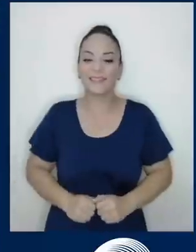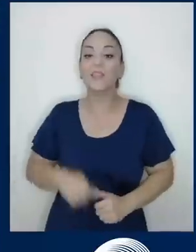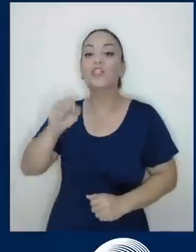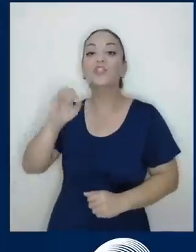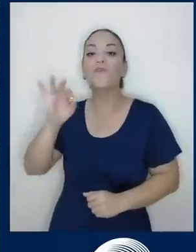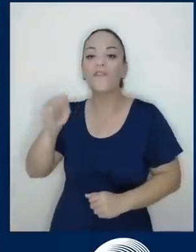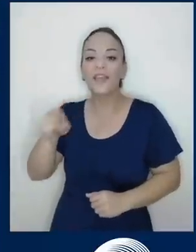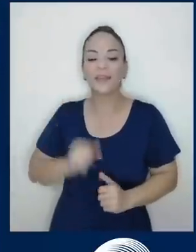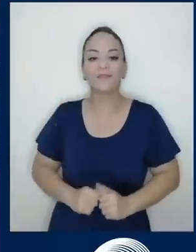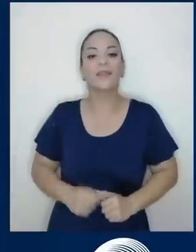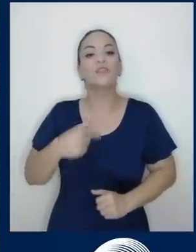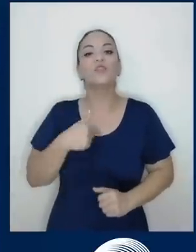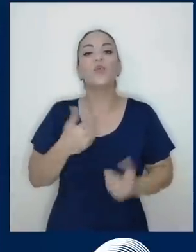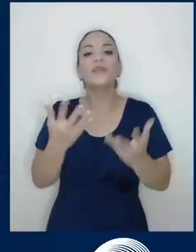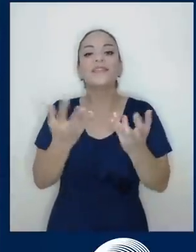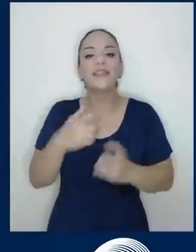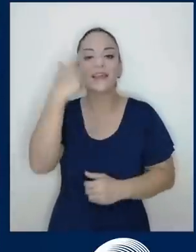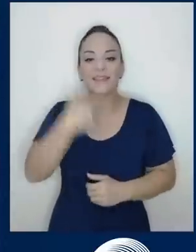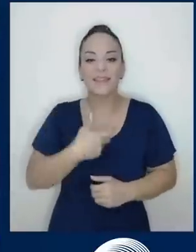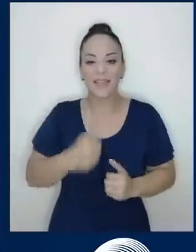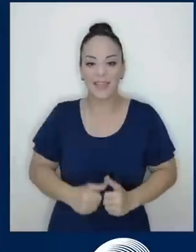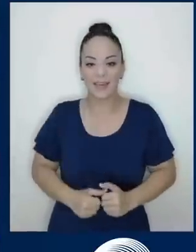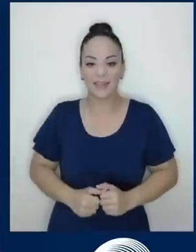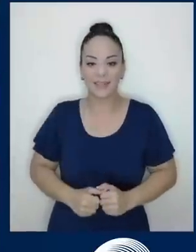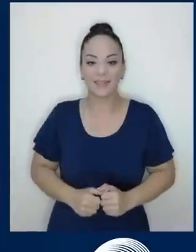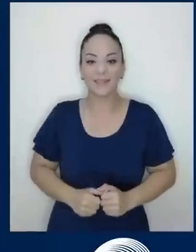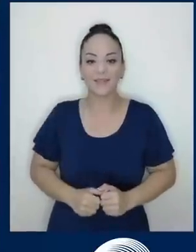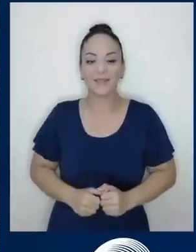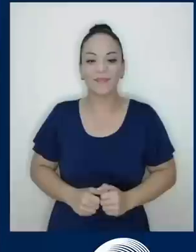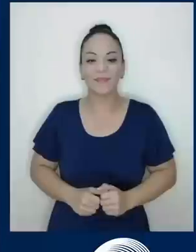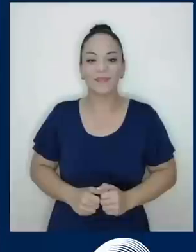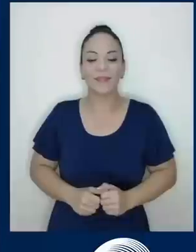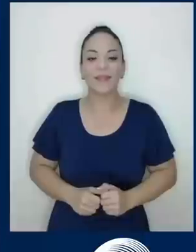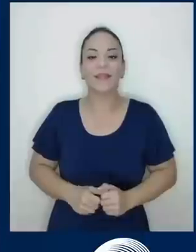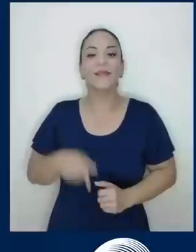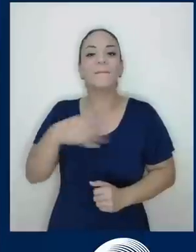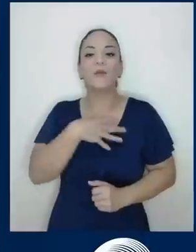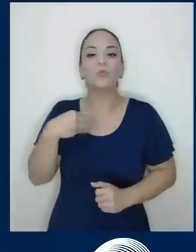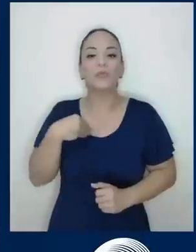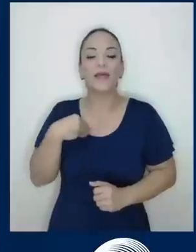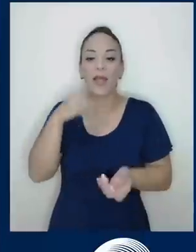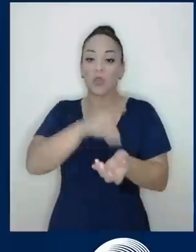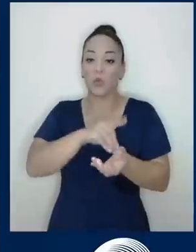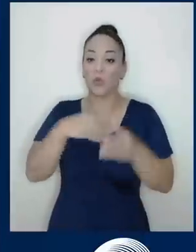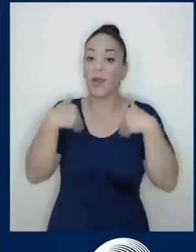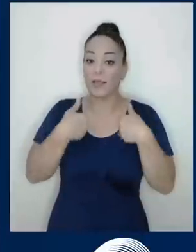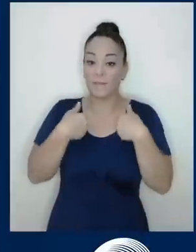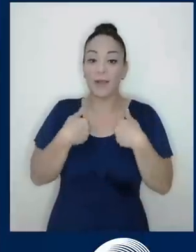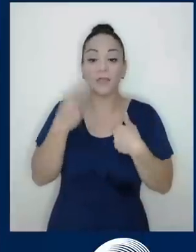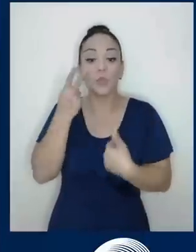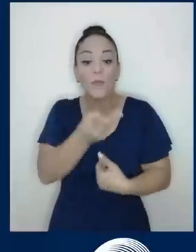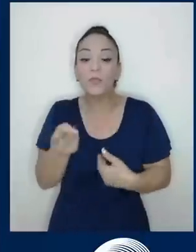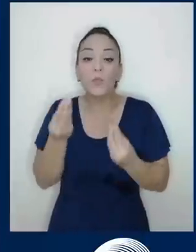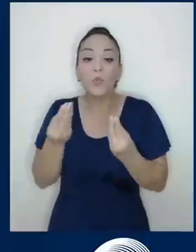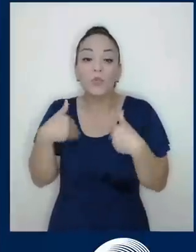quisiera ser, ¿cómo se llama esto? Veterinaria. Es que he visto muchos animales en la calle que